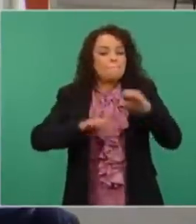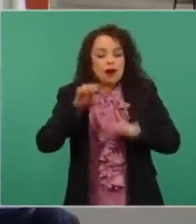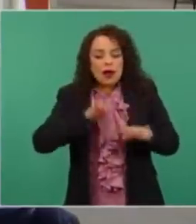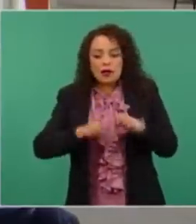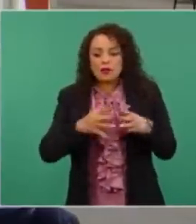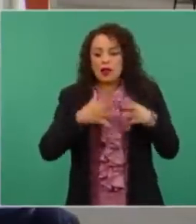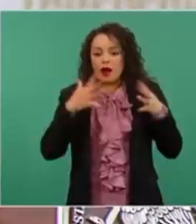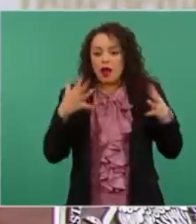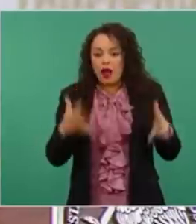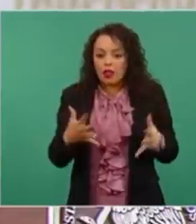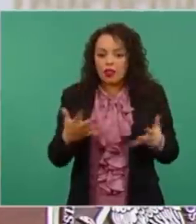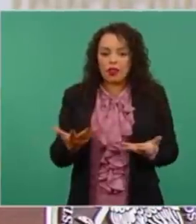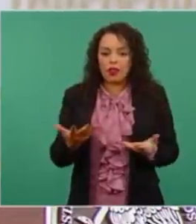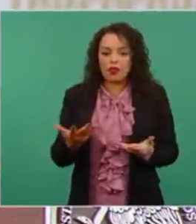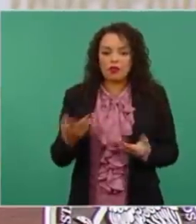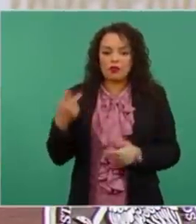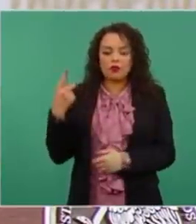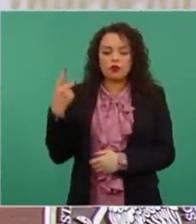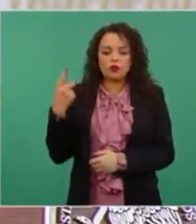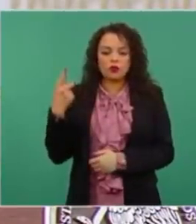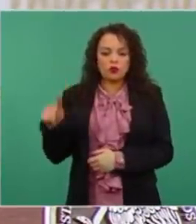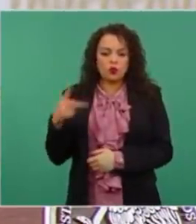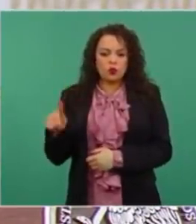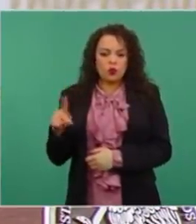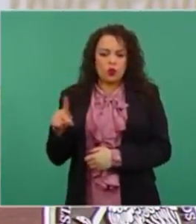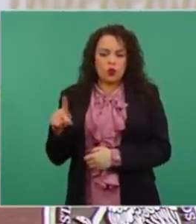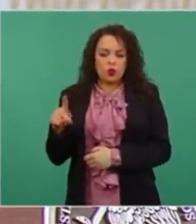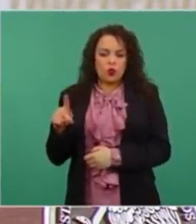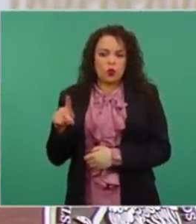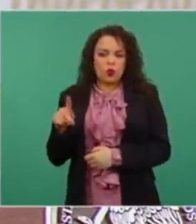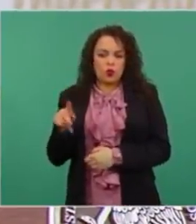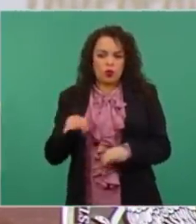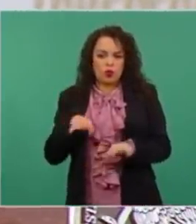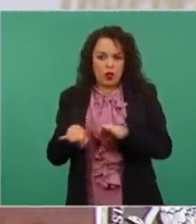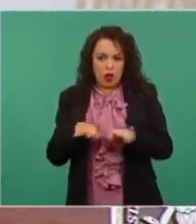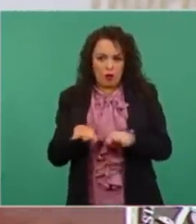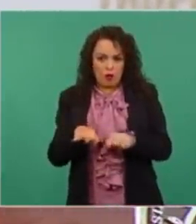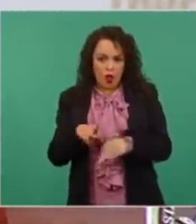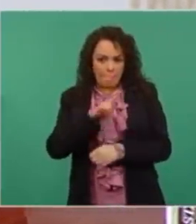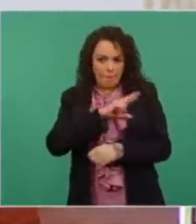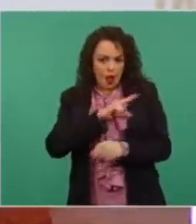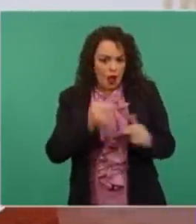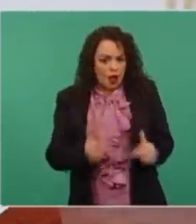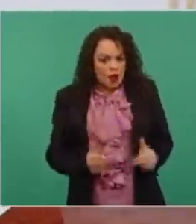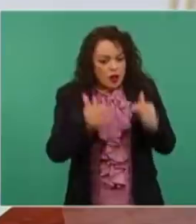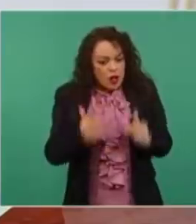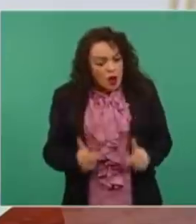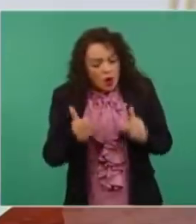actividades económicas en lo particular, pues es su